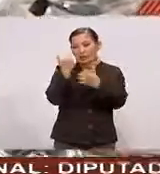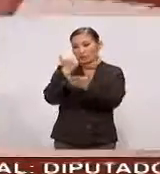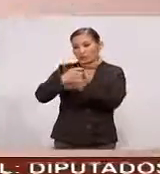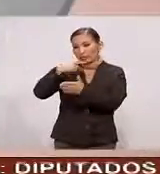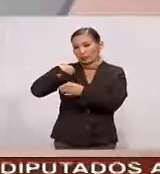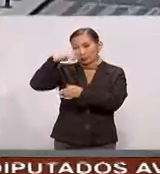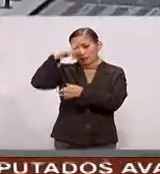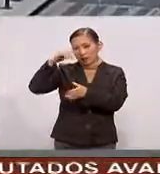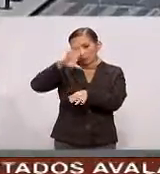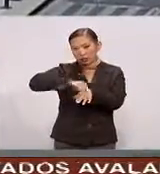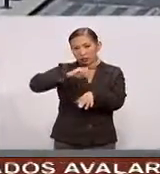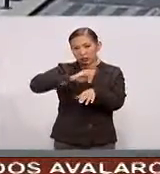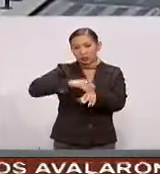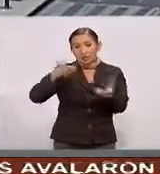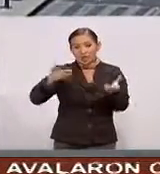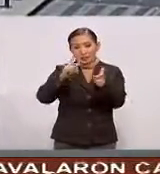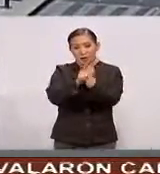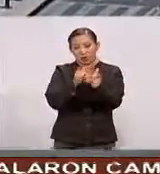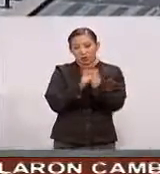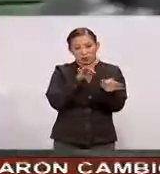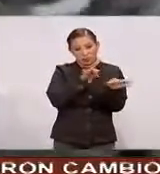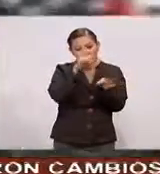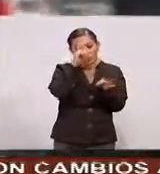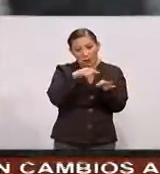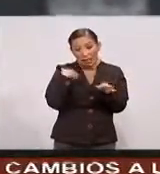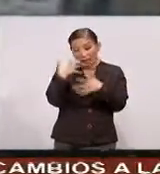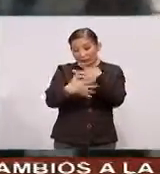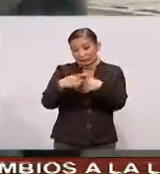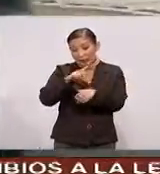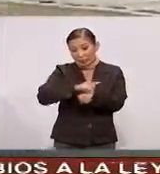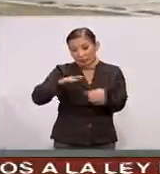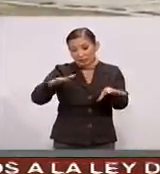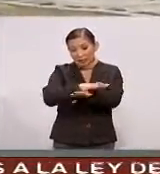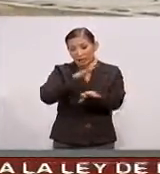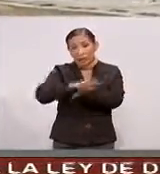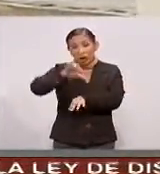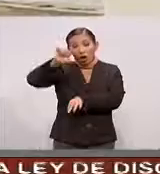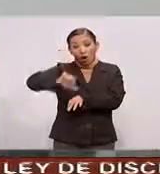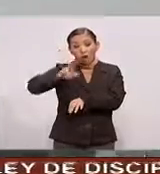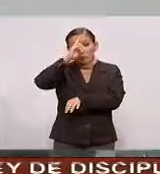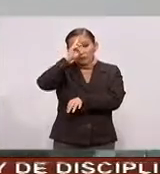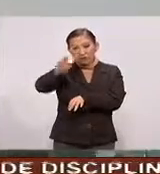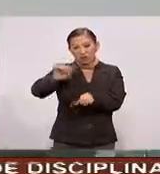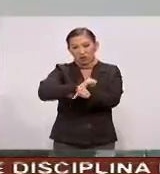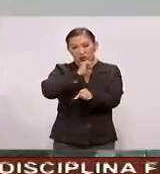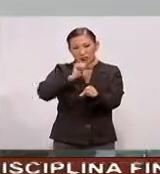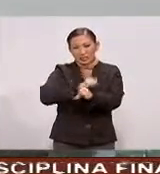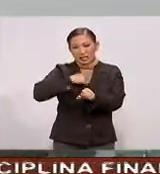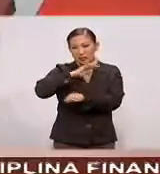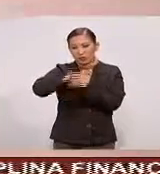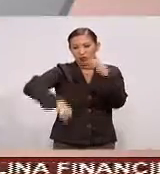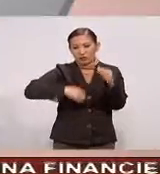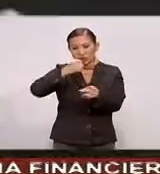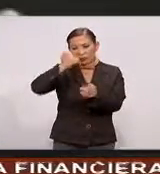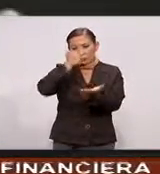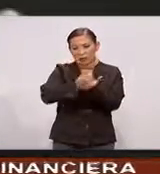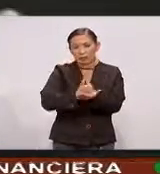México Crean grupo de trabajo Para que en 15 días Modifique El hoy no circula En toda la megalópolis